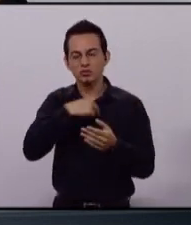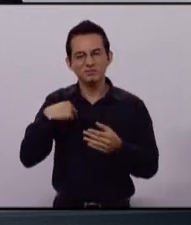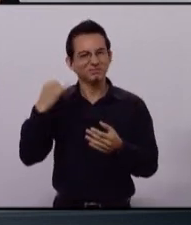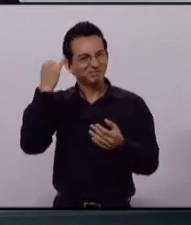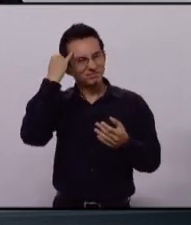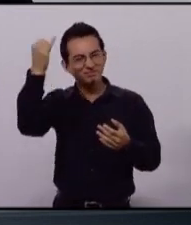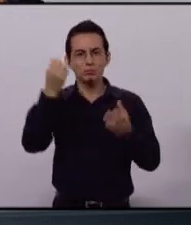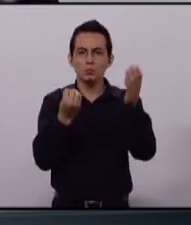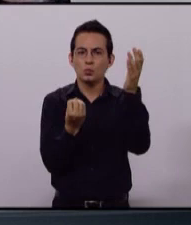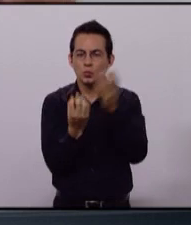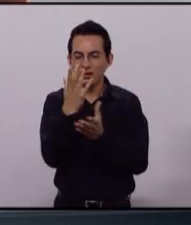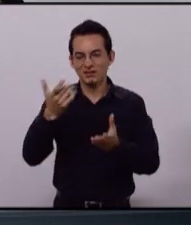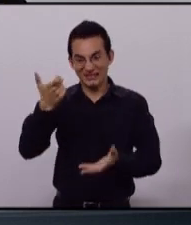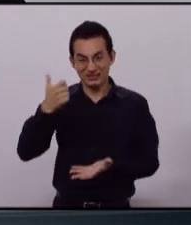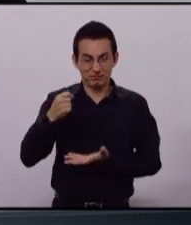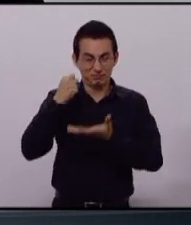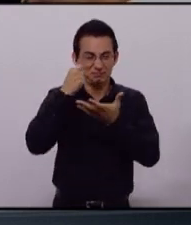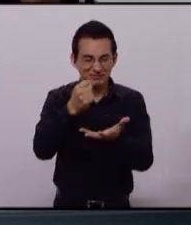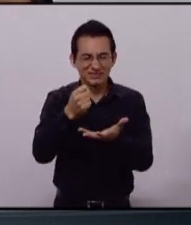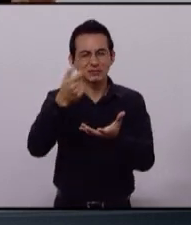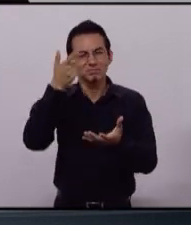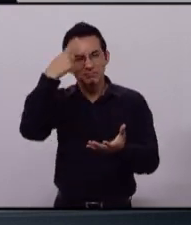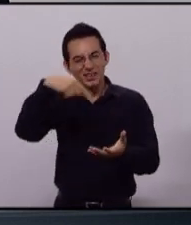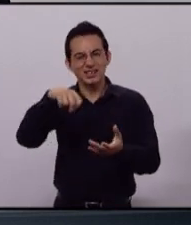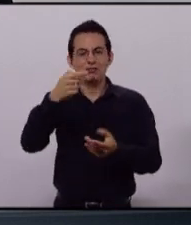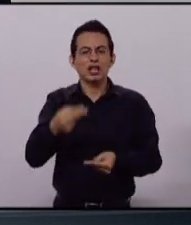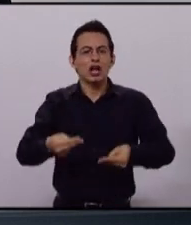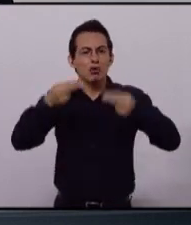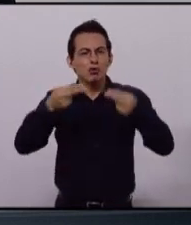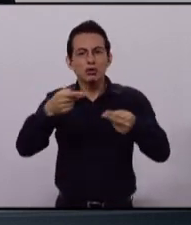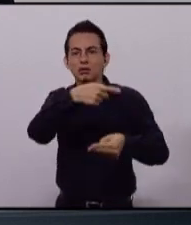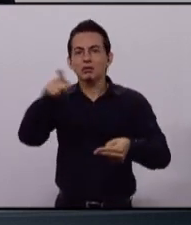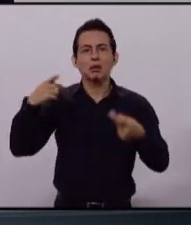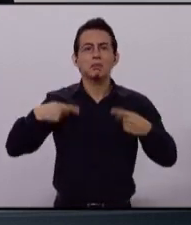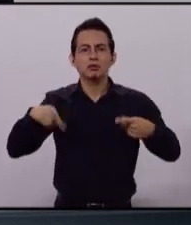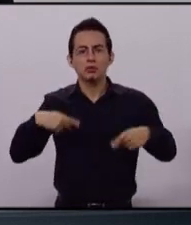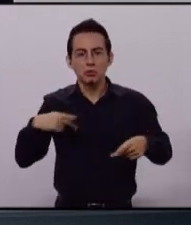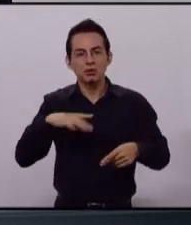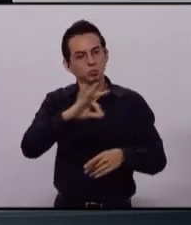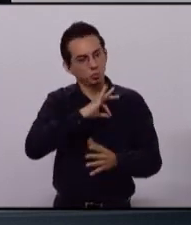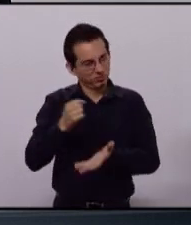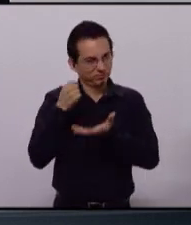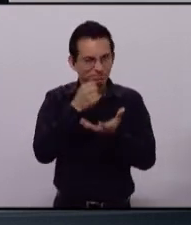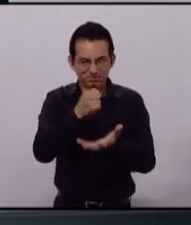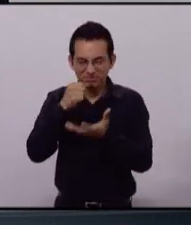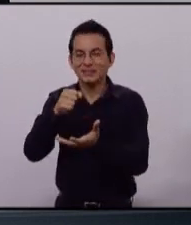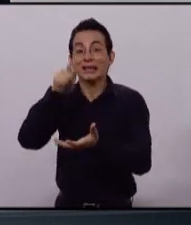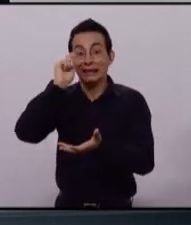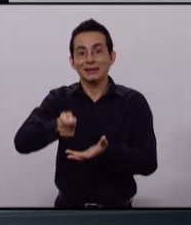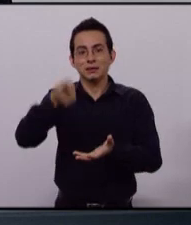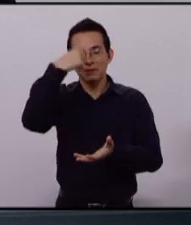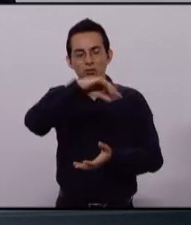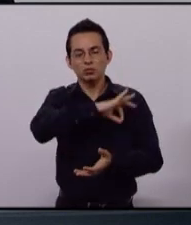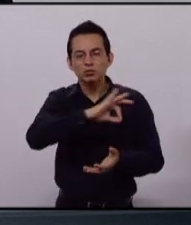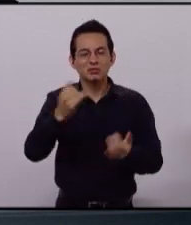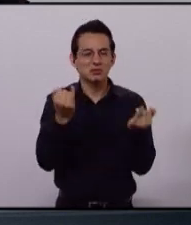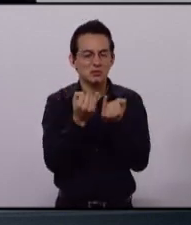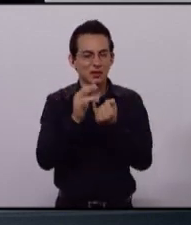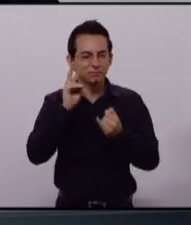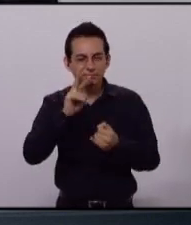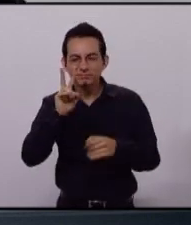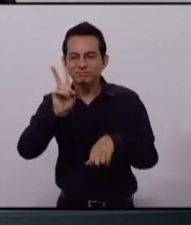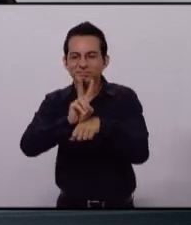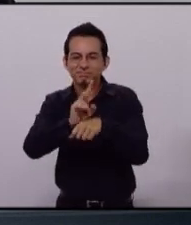económicamente los negocios locales y vamos a fomentar una vocación económica territorial.